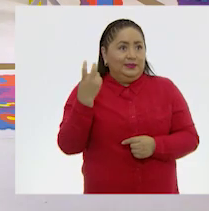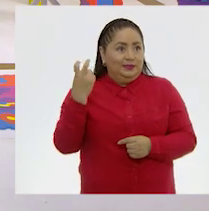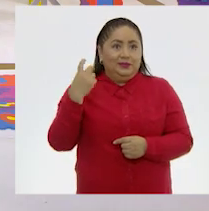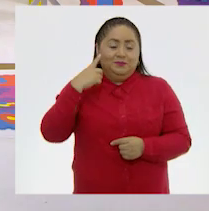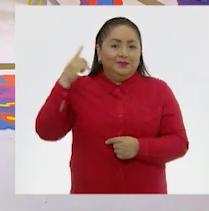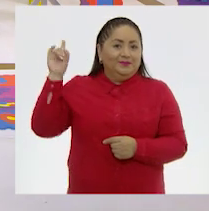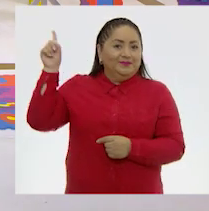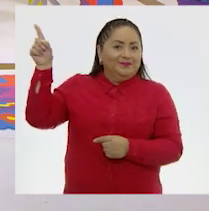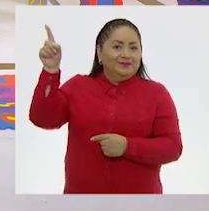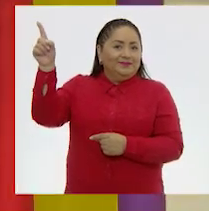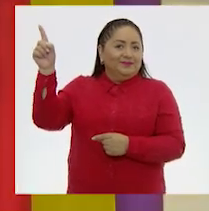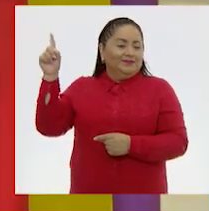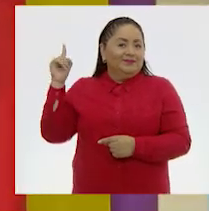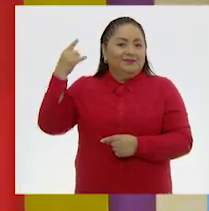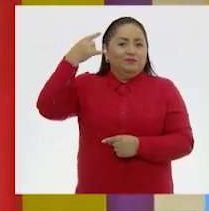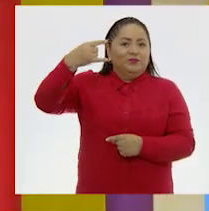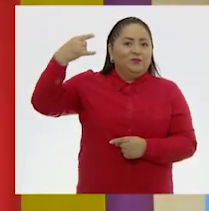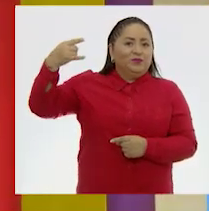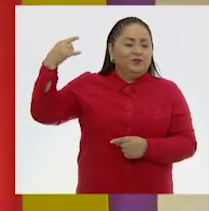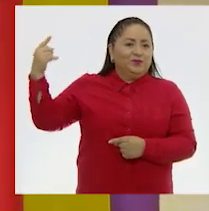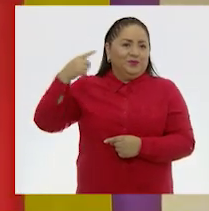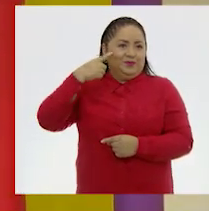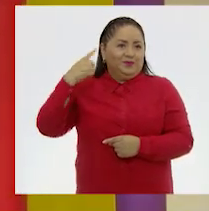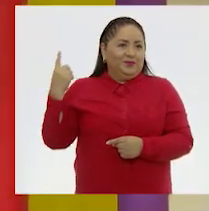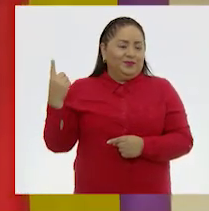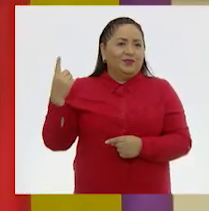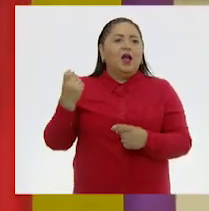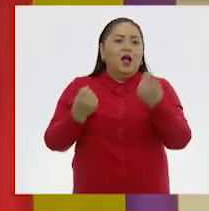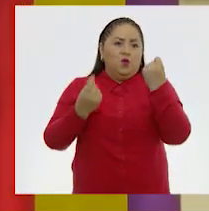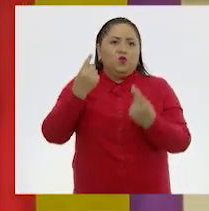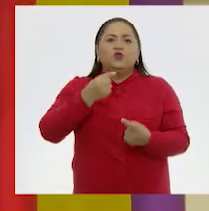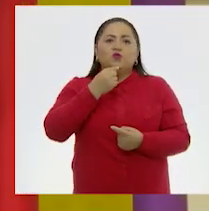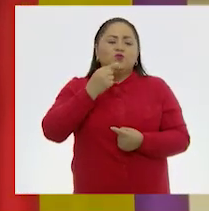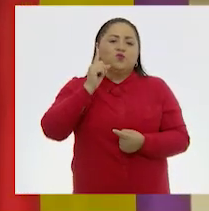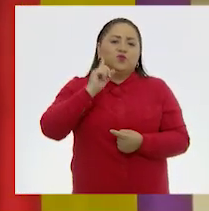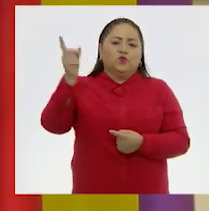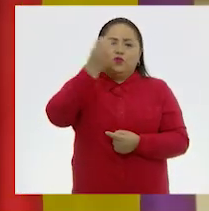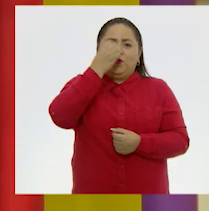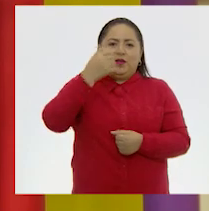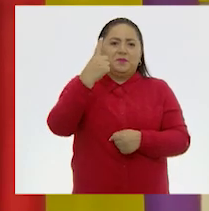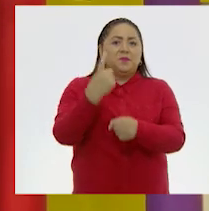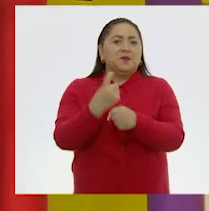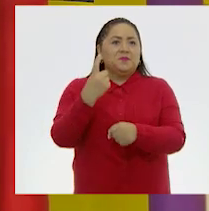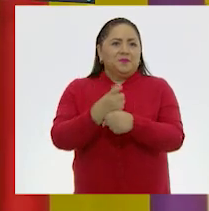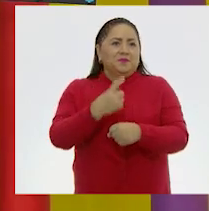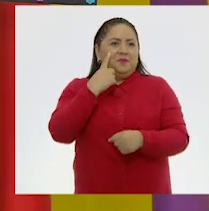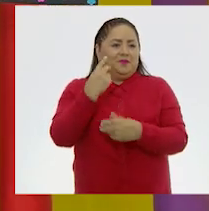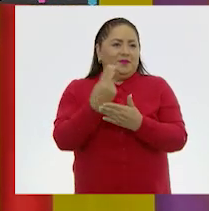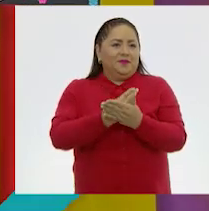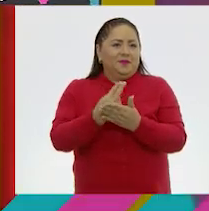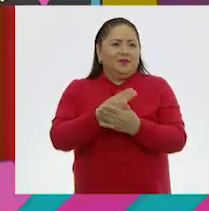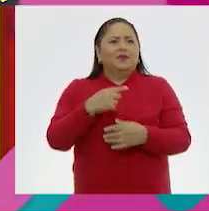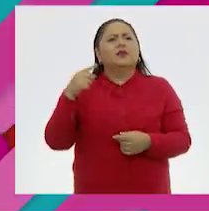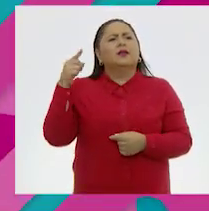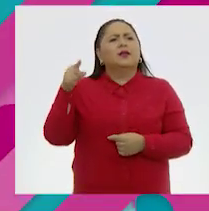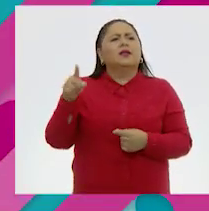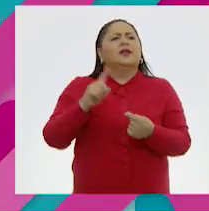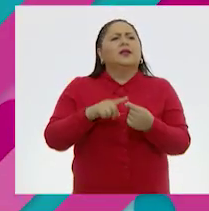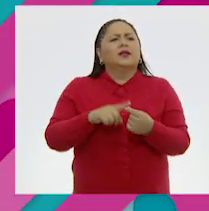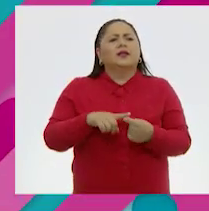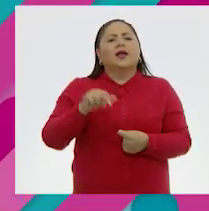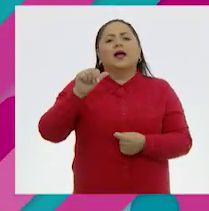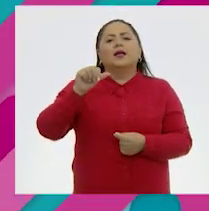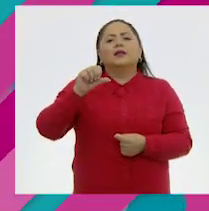¿Ya vieron? Miren las colaboraciones que nos mandaron algunas niñas y niños del primero de primaria. Ese nos lo manda